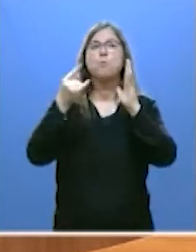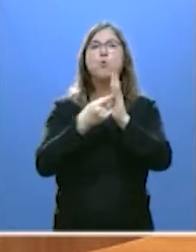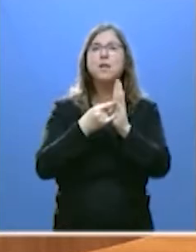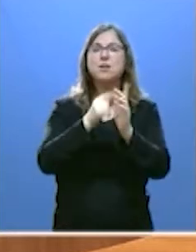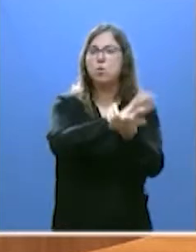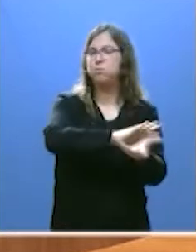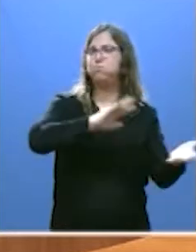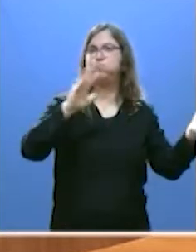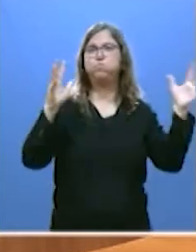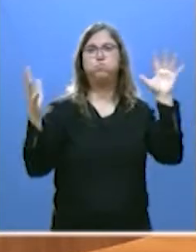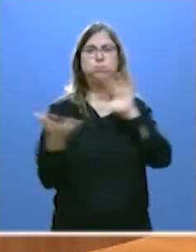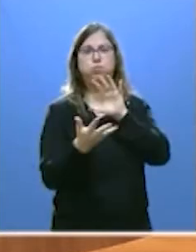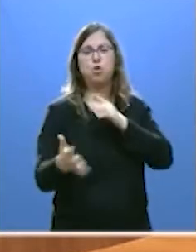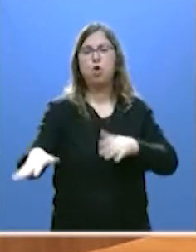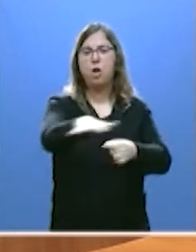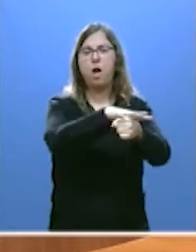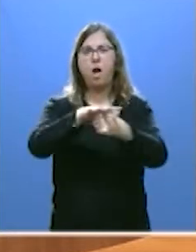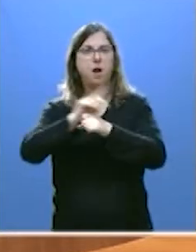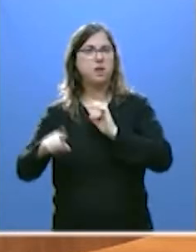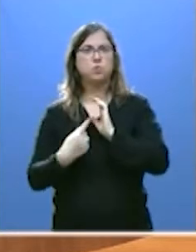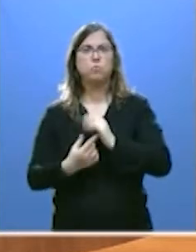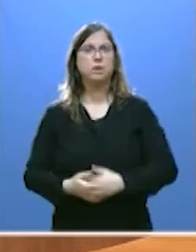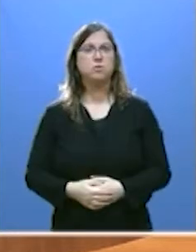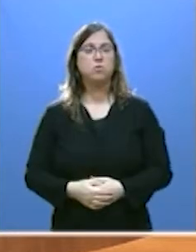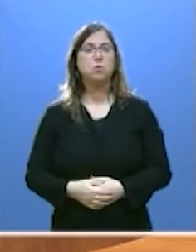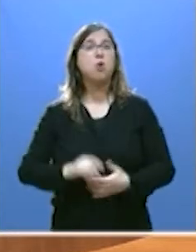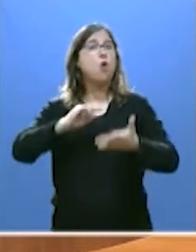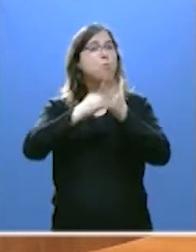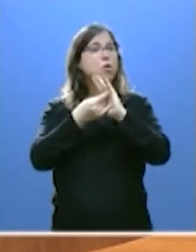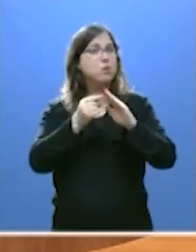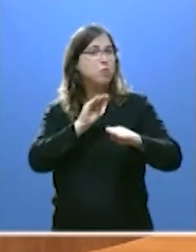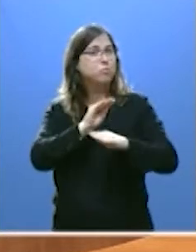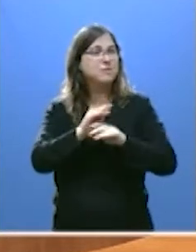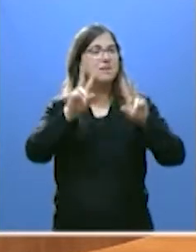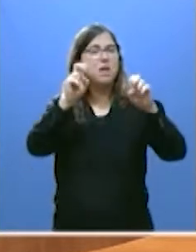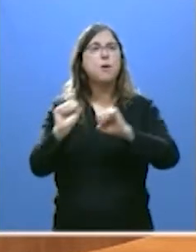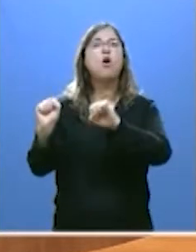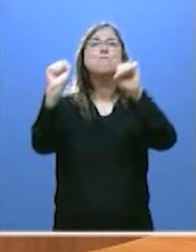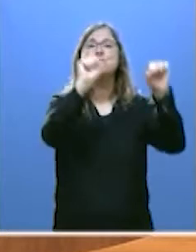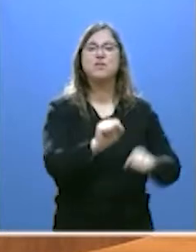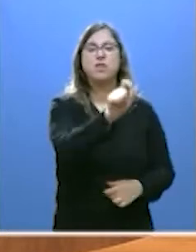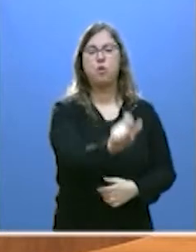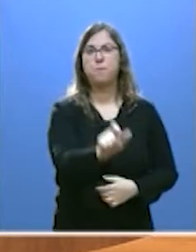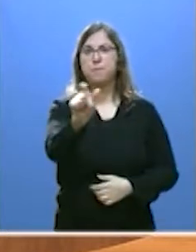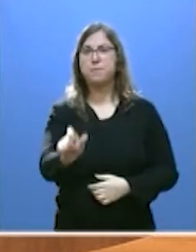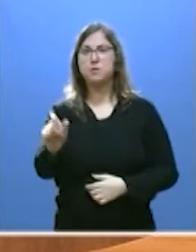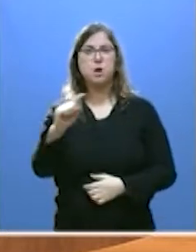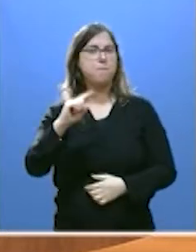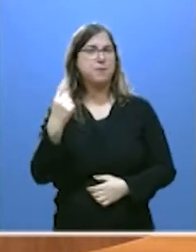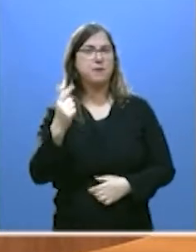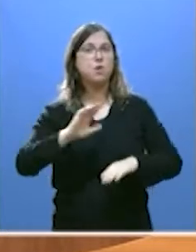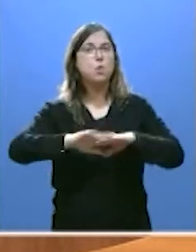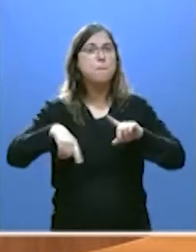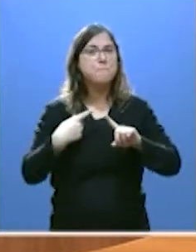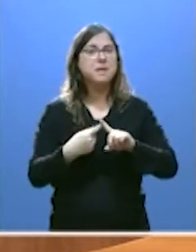transformación en todas las áreas. un proyecto que incide en primer lugar en la protección de las personas para que todos